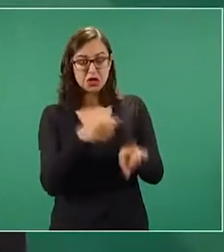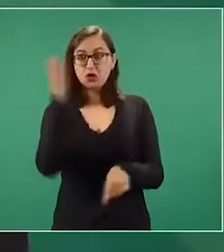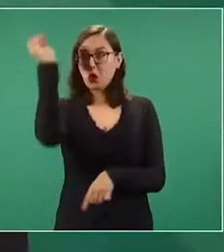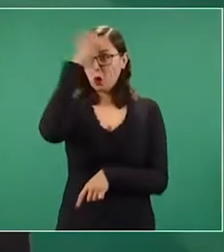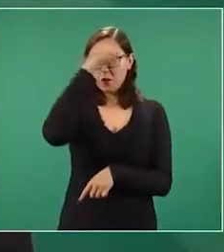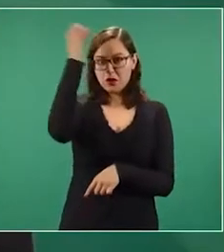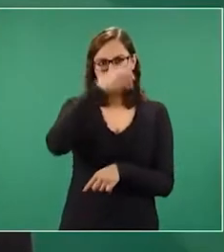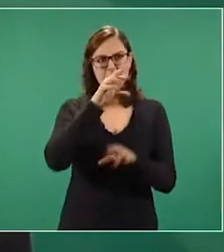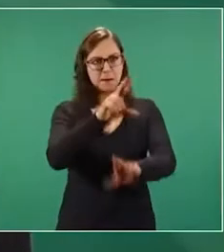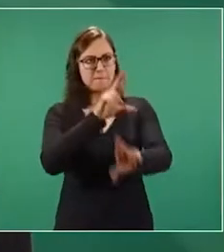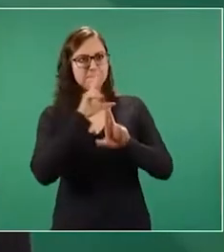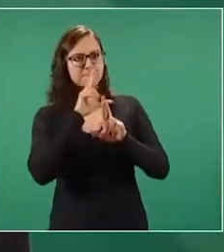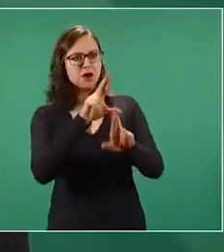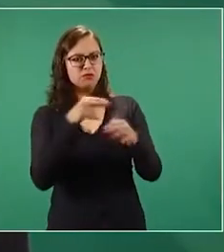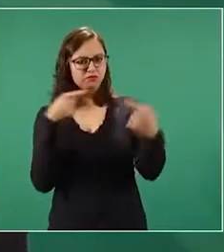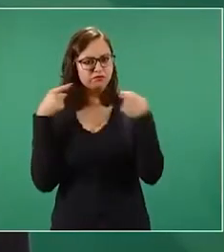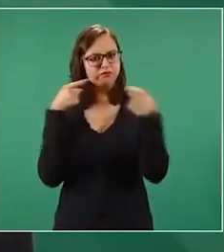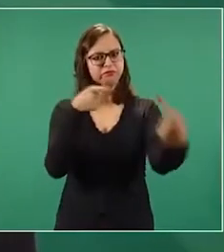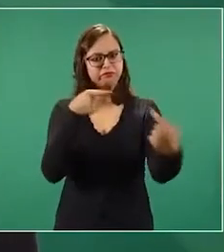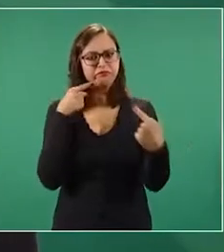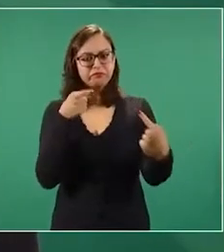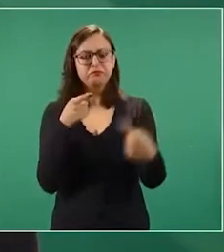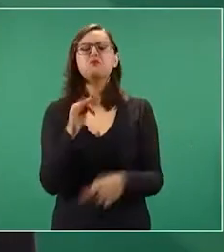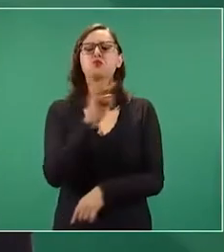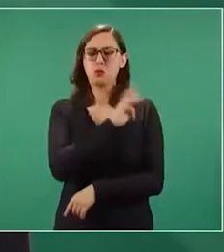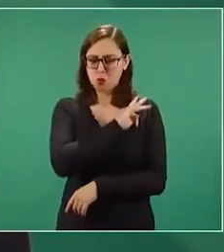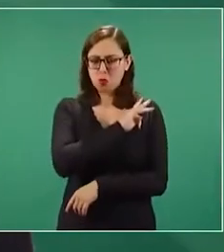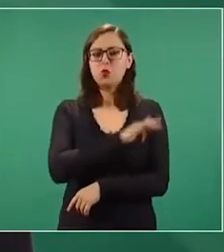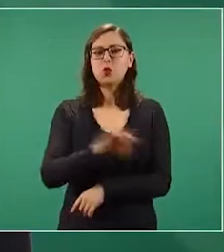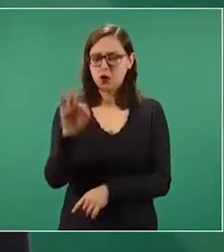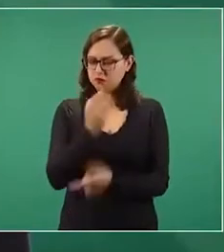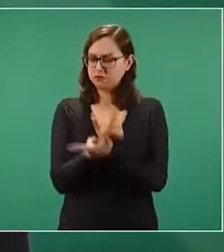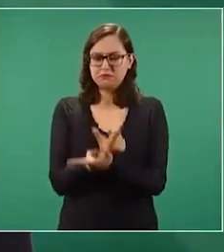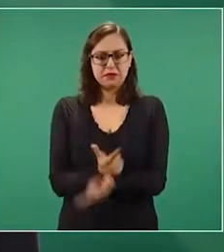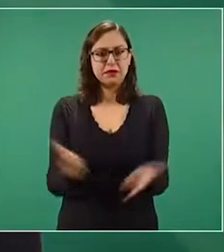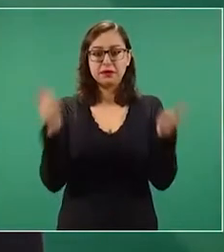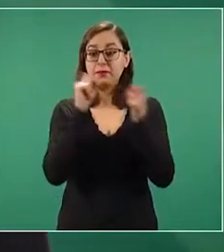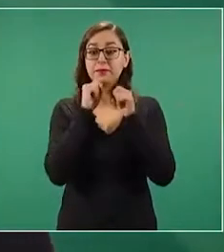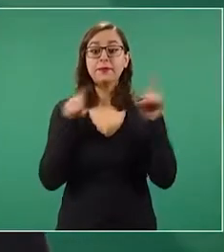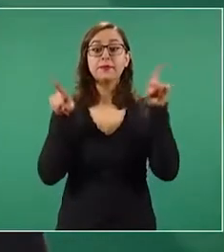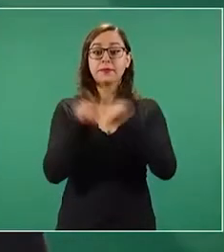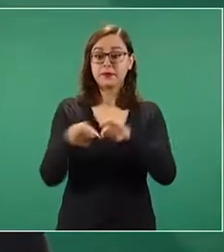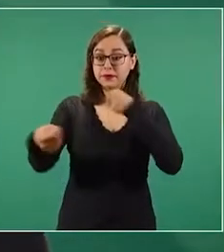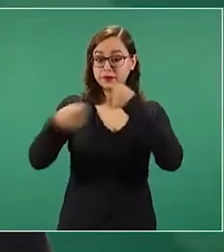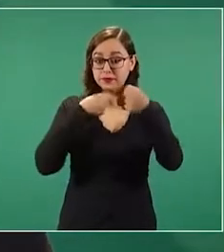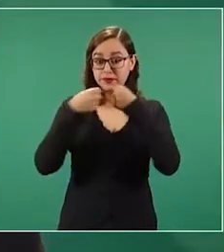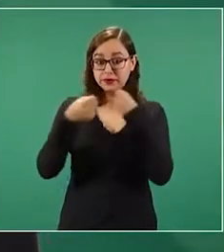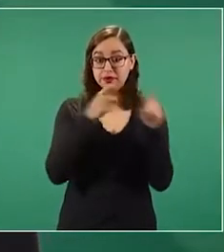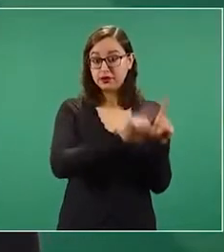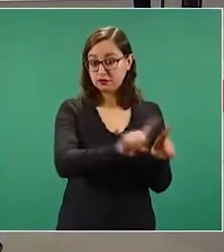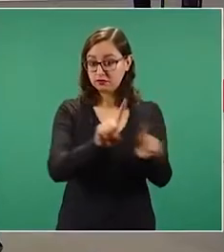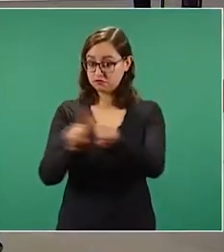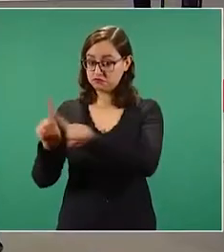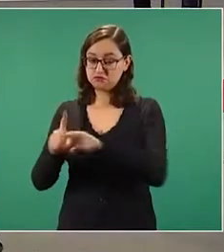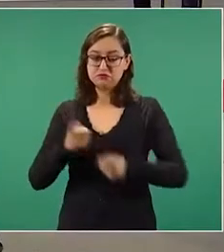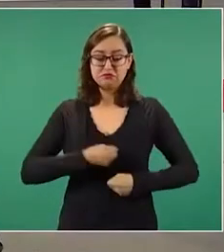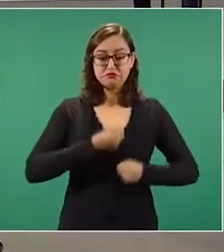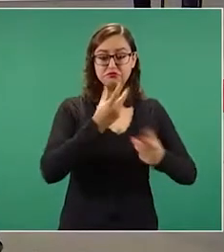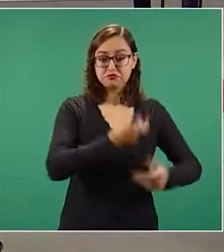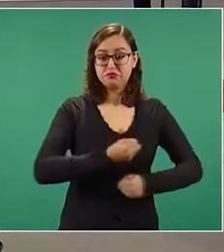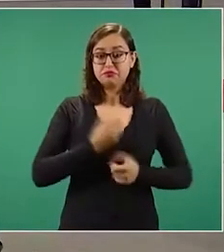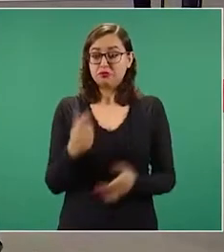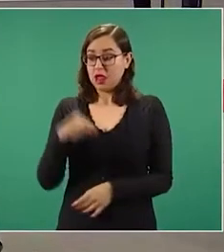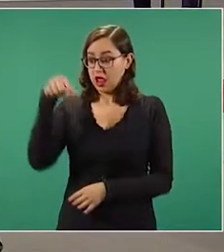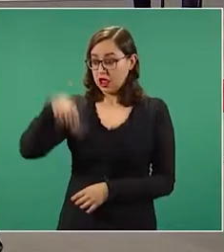y la interlocución de los periodistas y medios de comunicación. En este espacio decenas de miles de